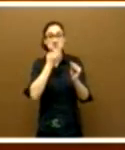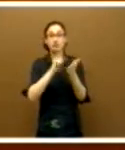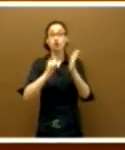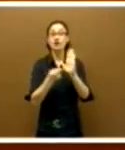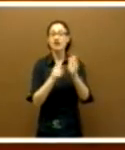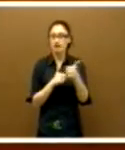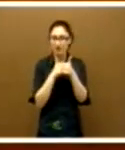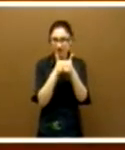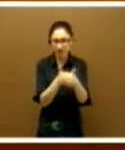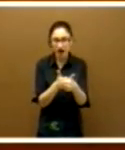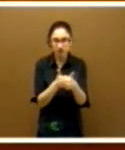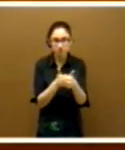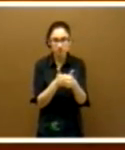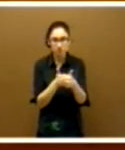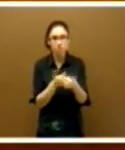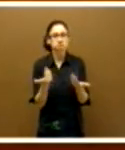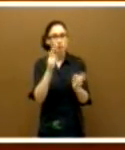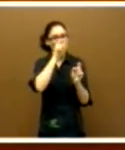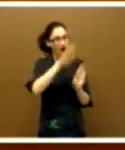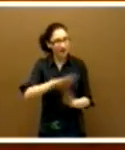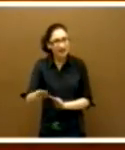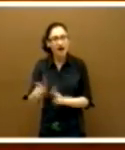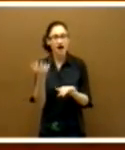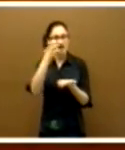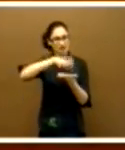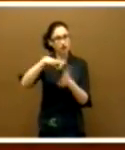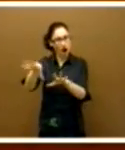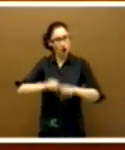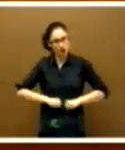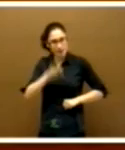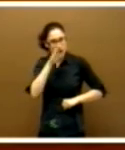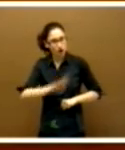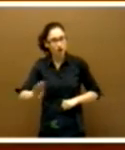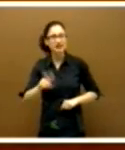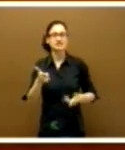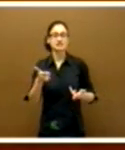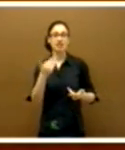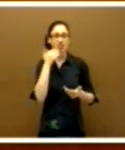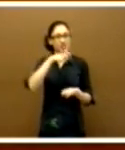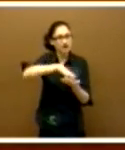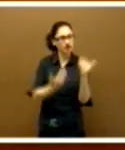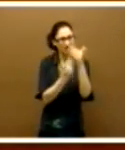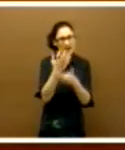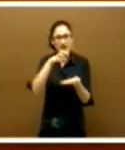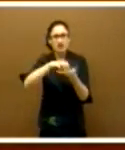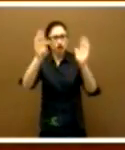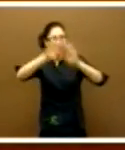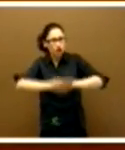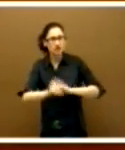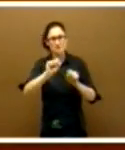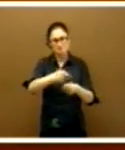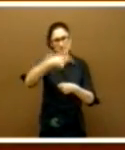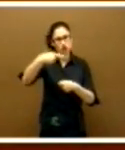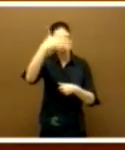dependencia. Guarderías, centros de acogidas de menores, centros de día, centros de noche, pisos